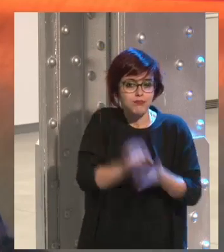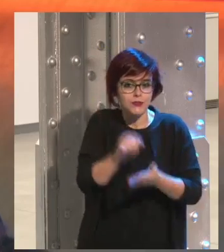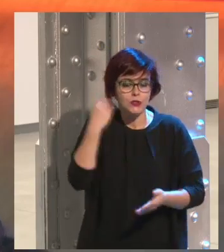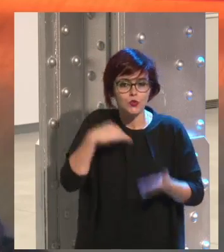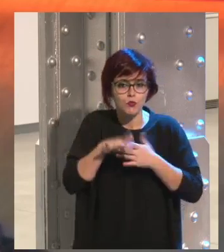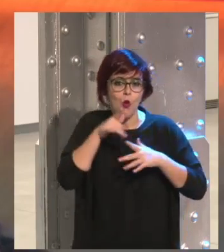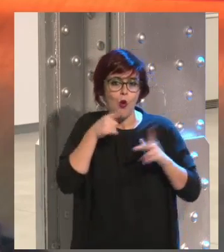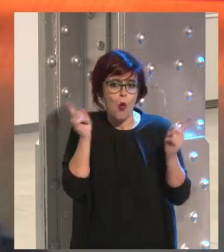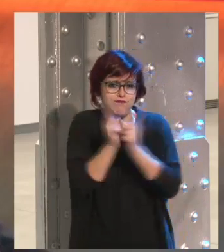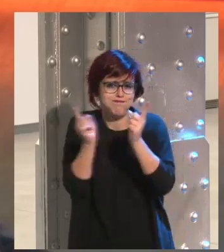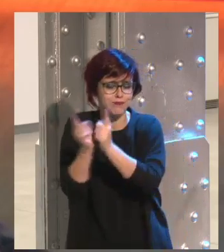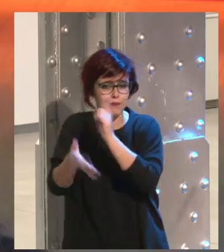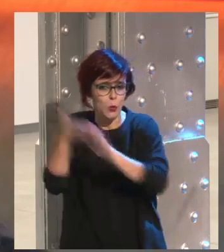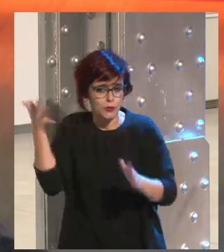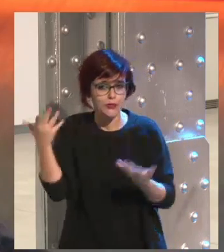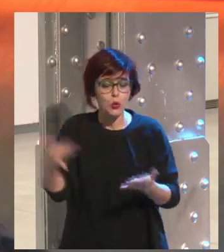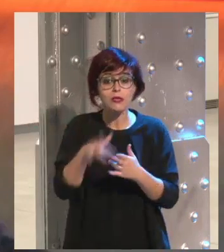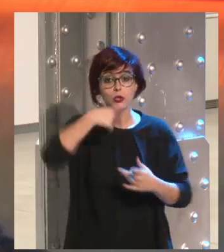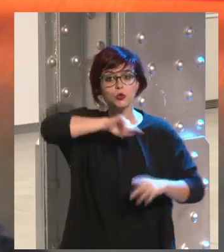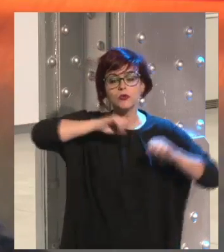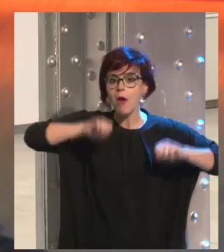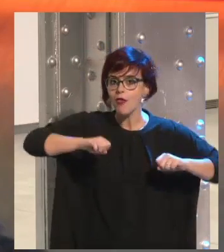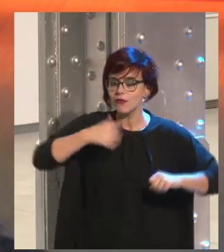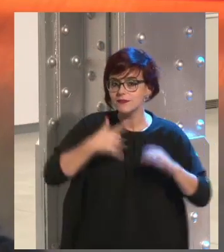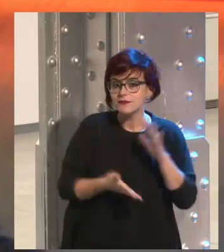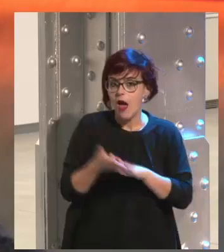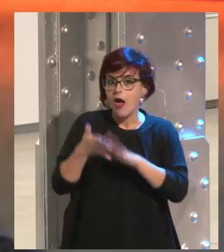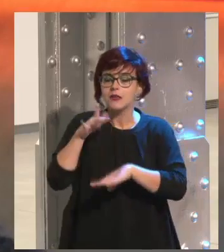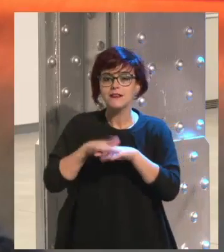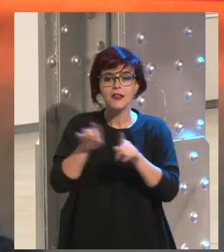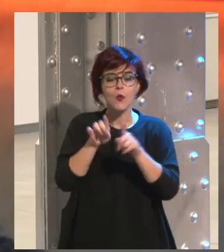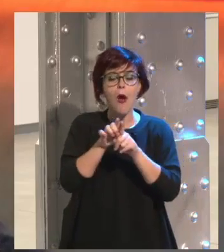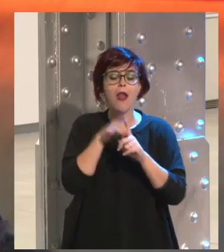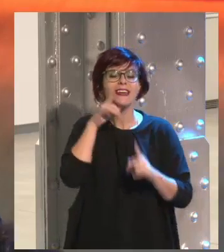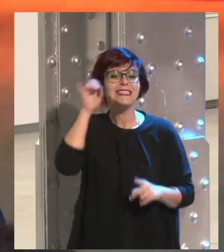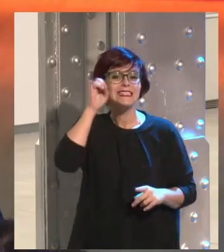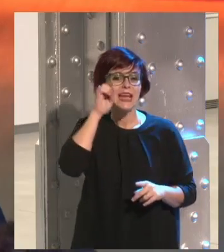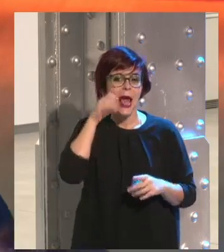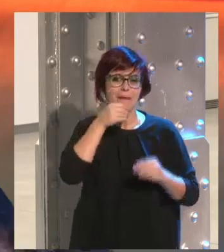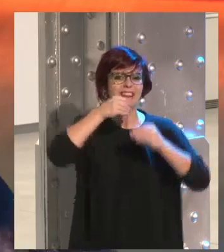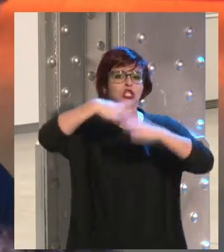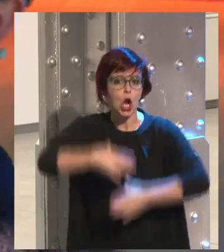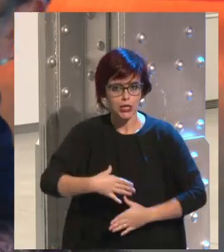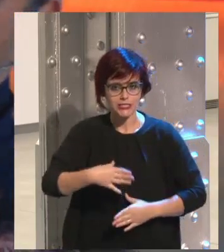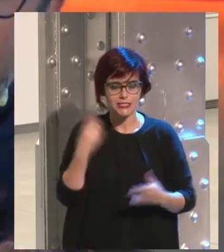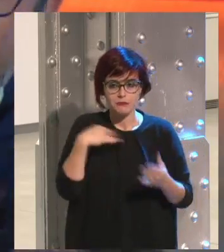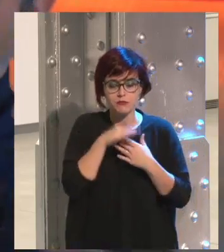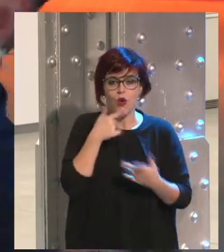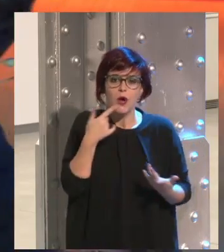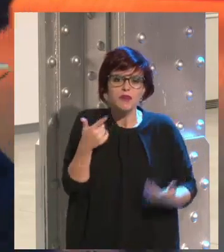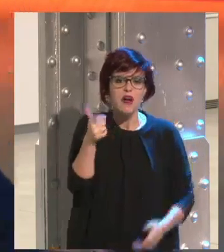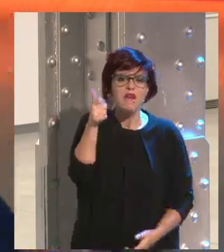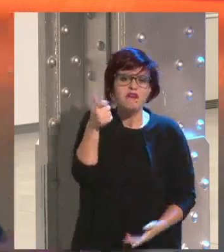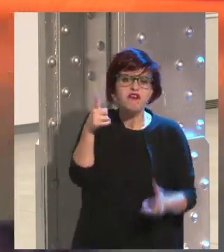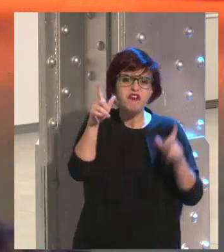es donde es curioso que incluso nosotros los mayores nos estamos metiendo ahora en Instagram Stories, porque decimos, mira, esto no tiene como para hacer una foto,